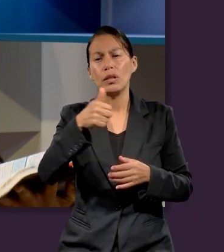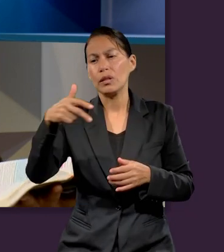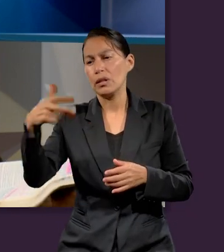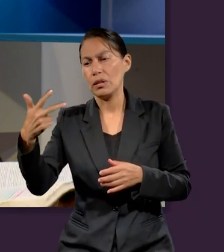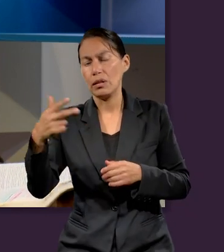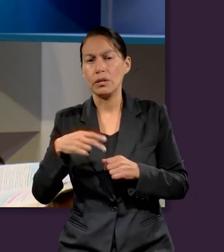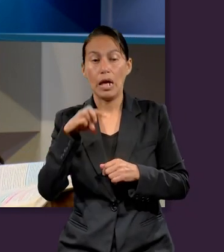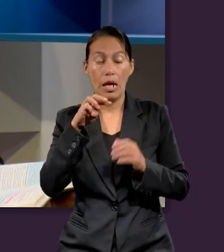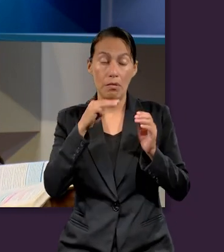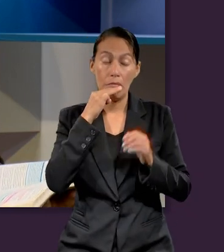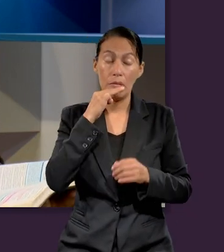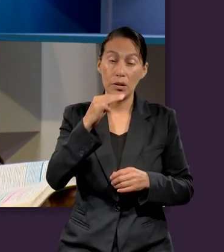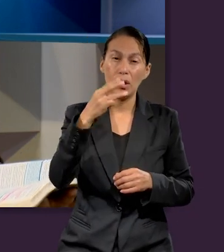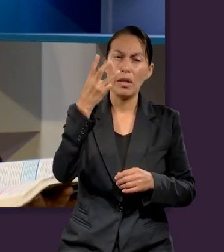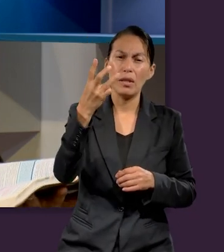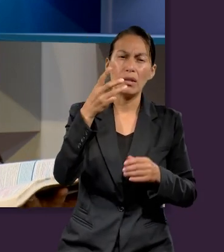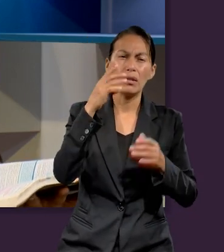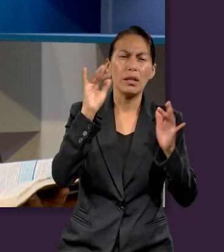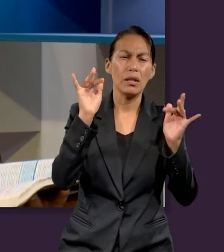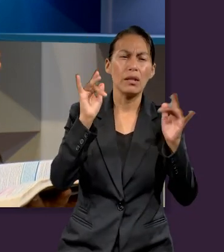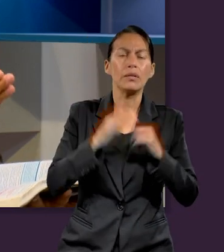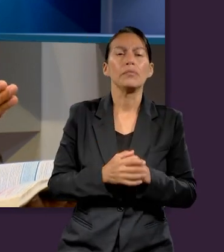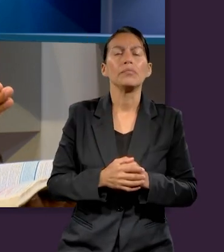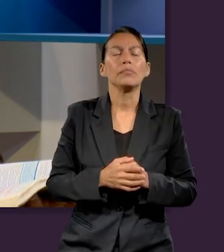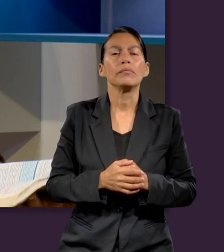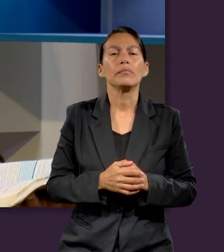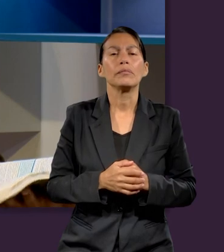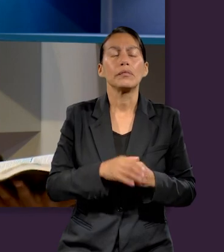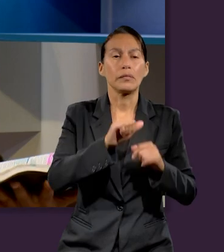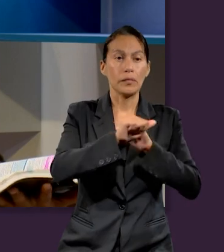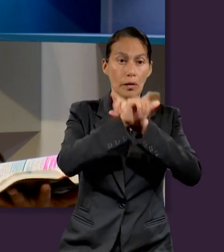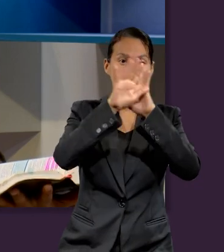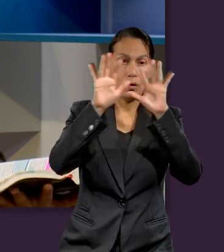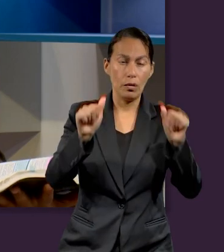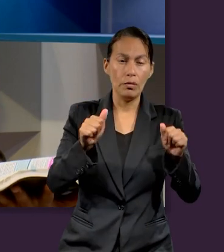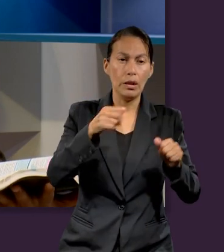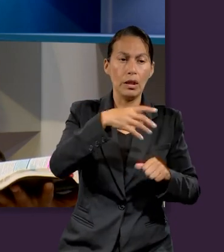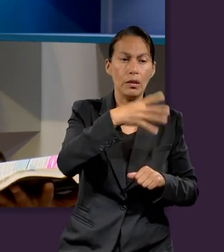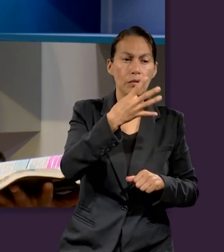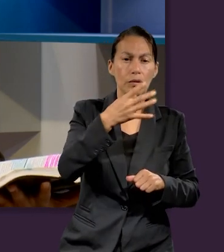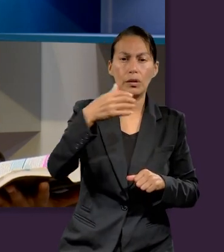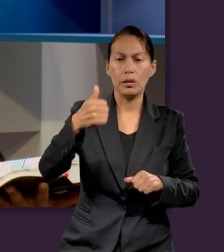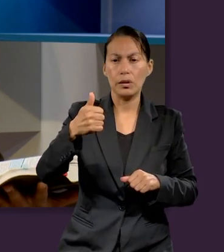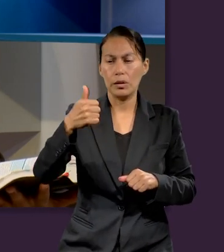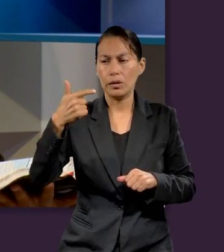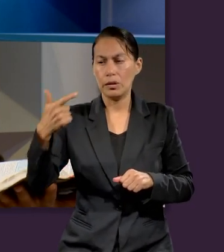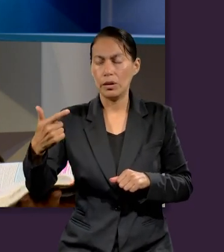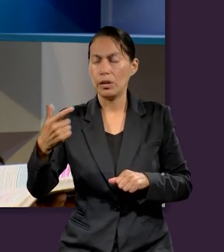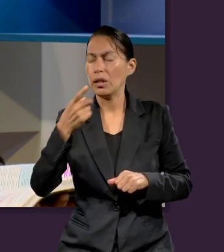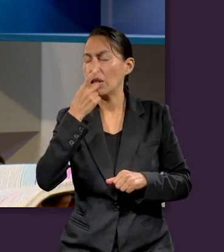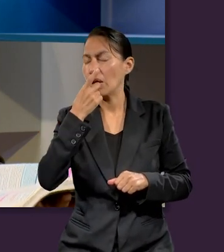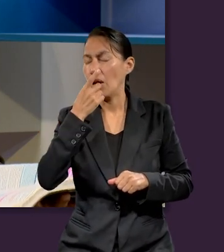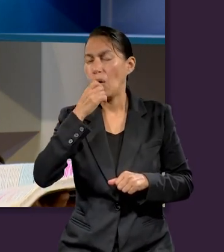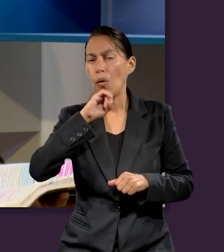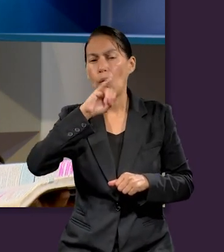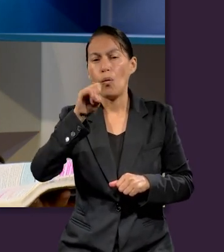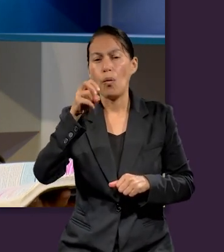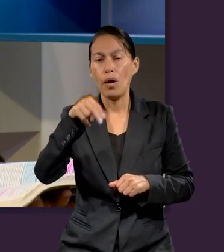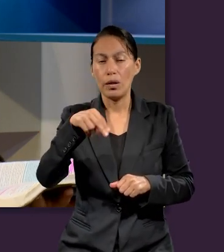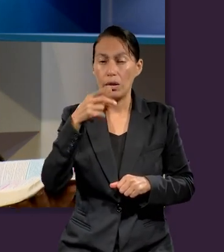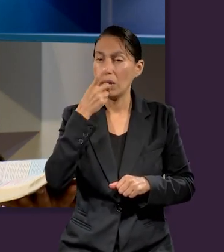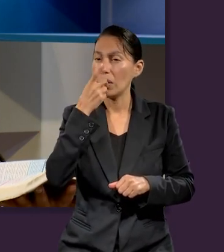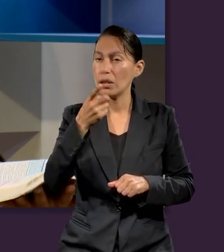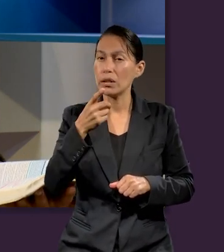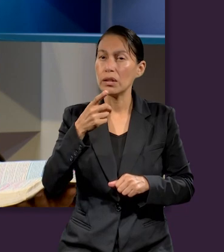se encuentra el mensaje de los tres ángeles. El mensaje del primer ángel que se encuentra en Apocalipsis 14, 6 y 7, donde dice Juan,